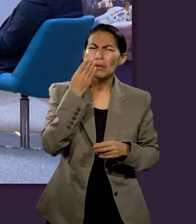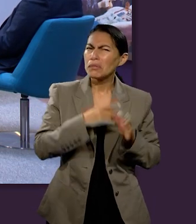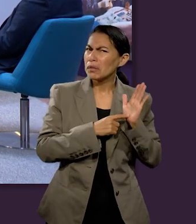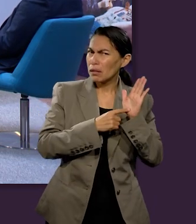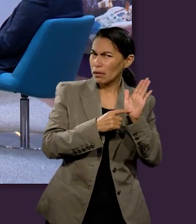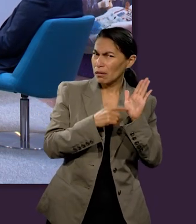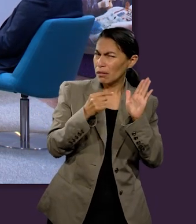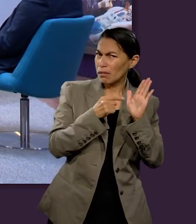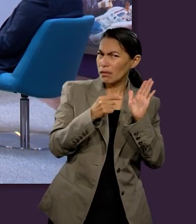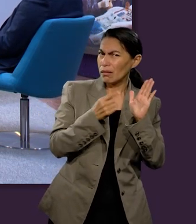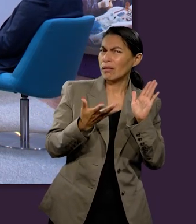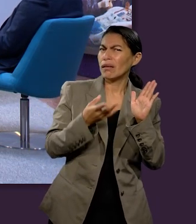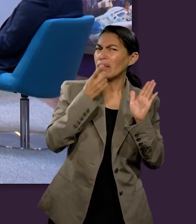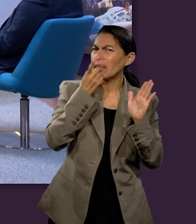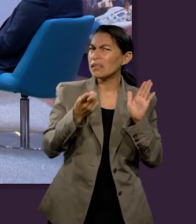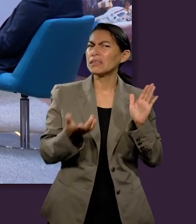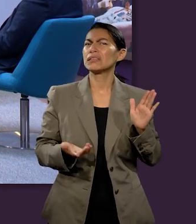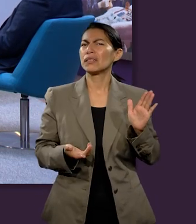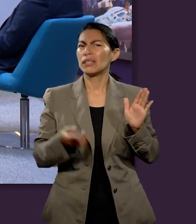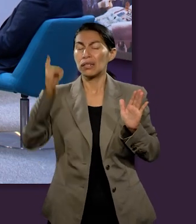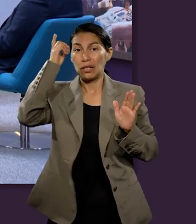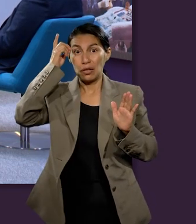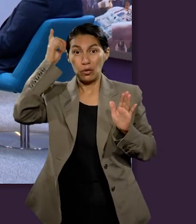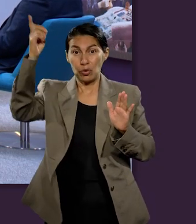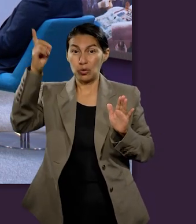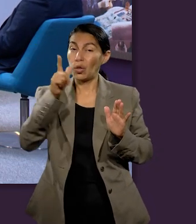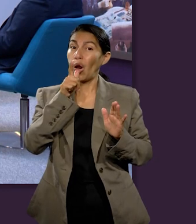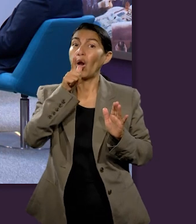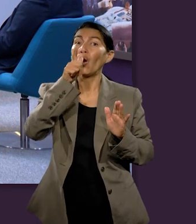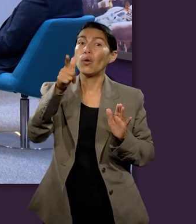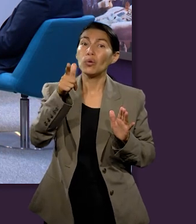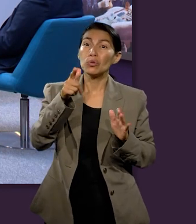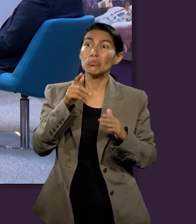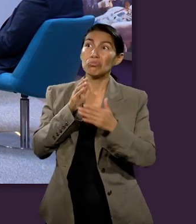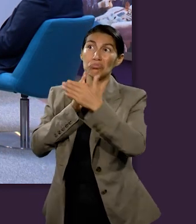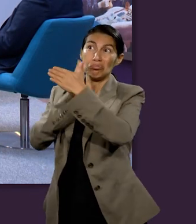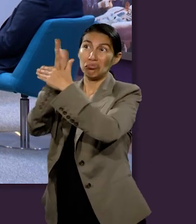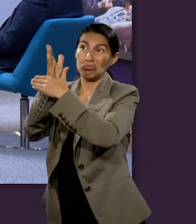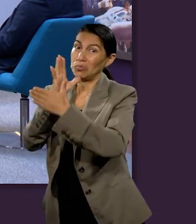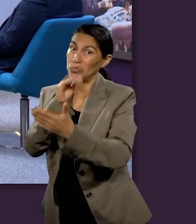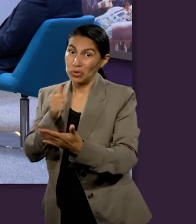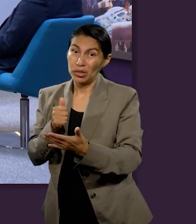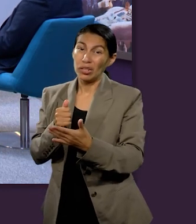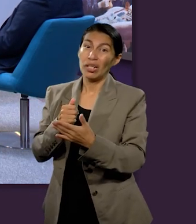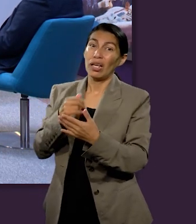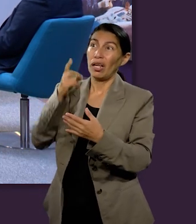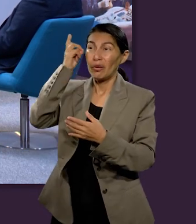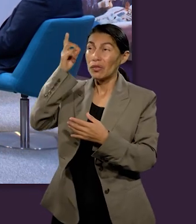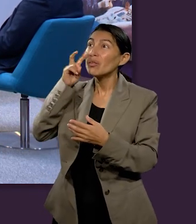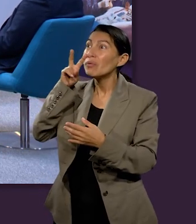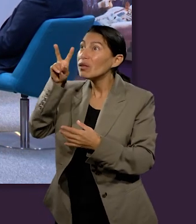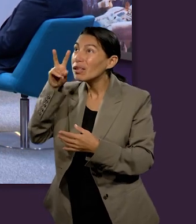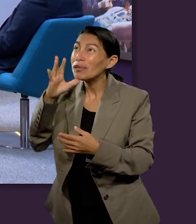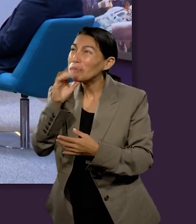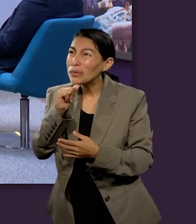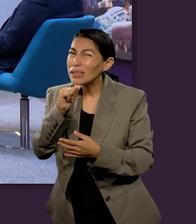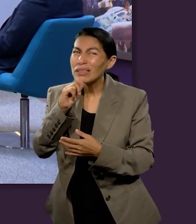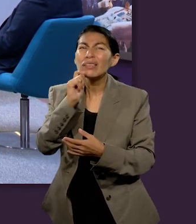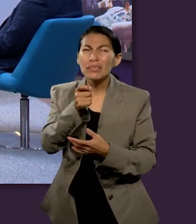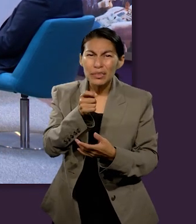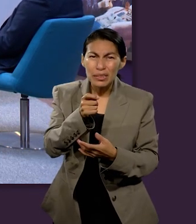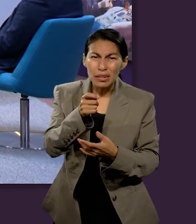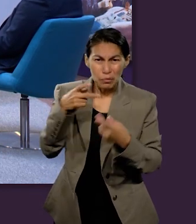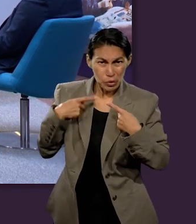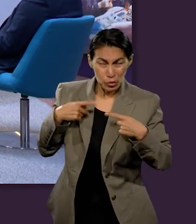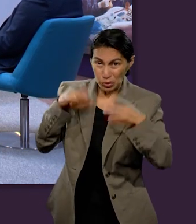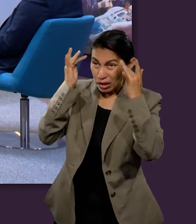precisamente. Pero, ¿qué hay de esos textos bíblicos que dicen que Dios habita en una luz invisible, inaccesible,